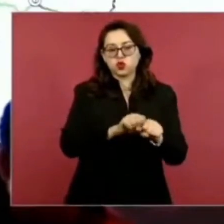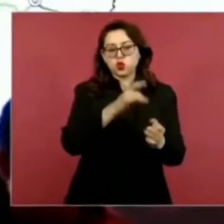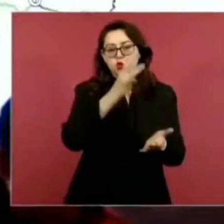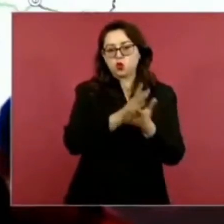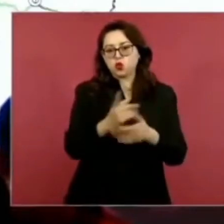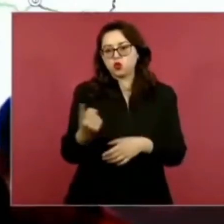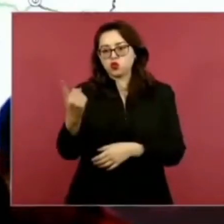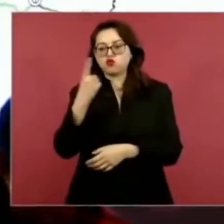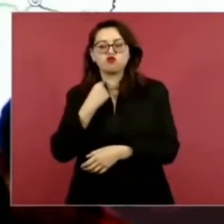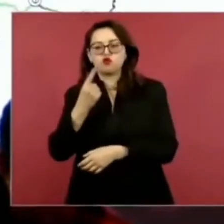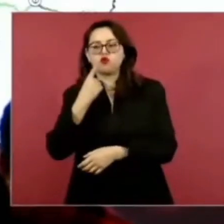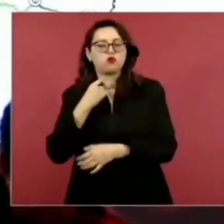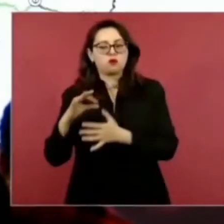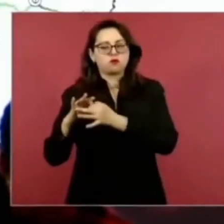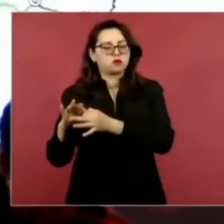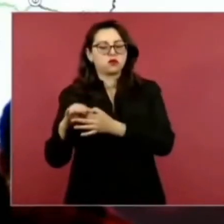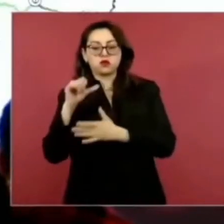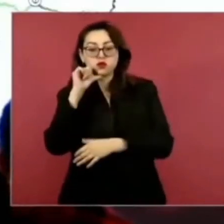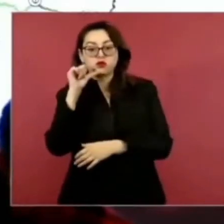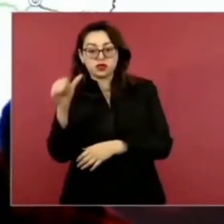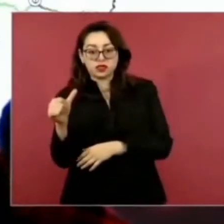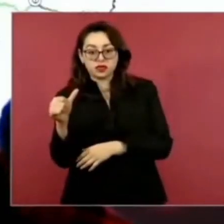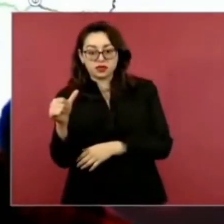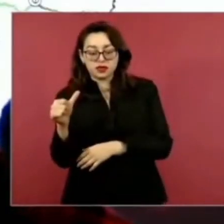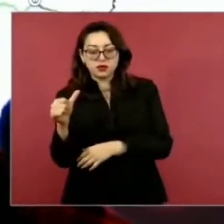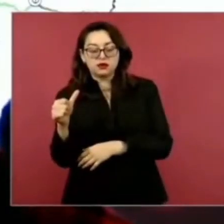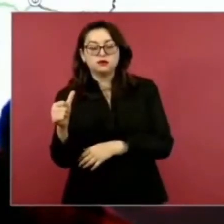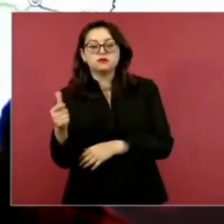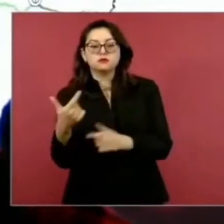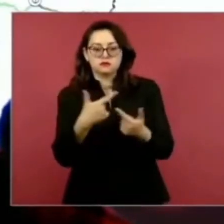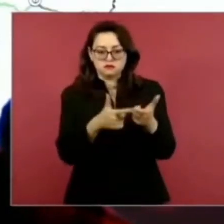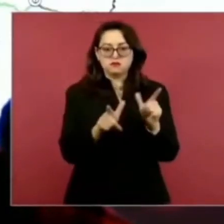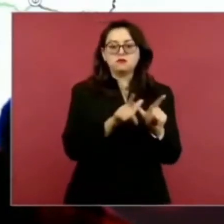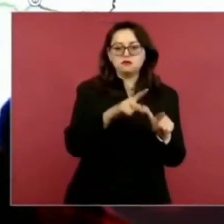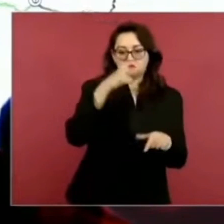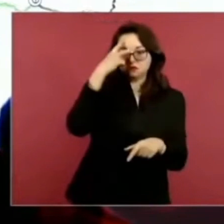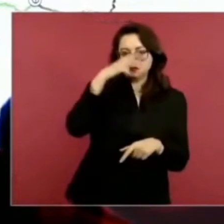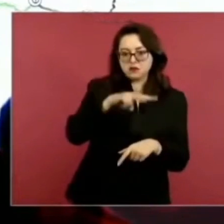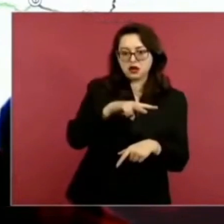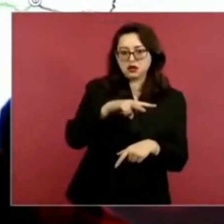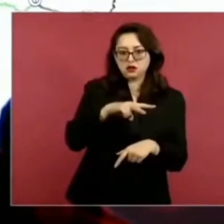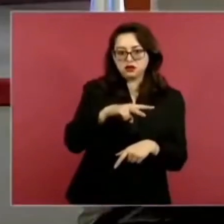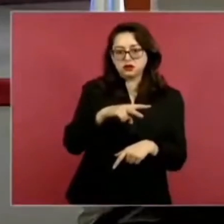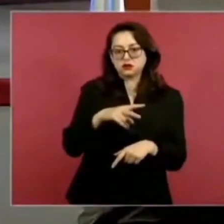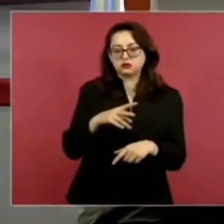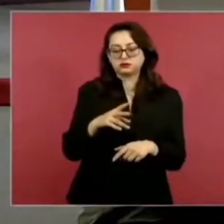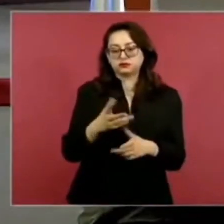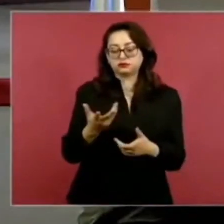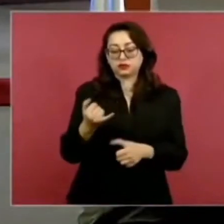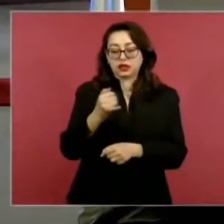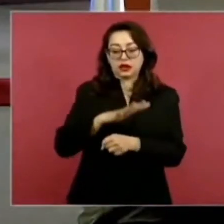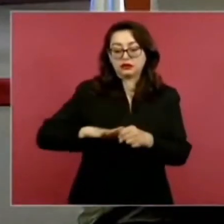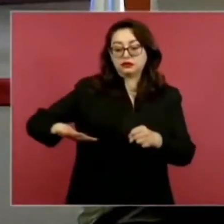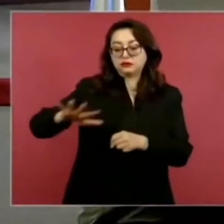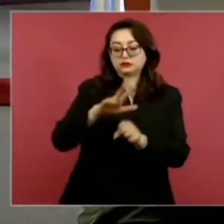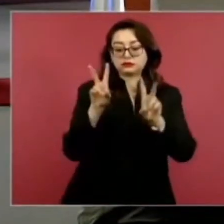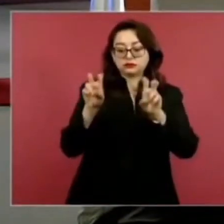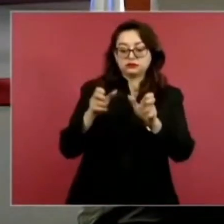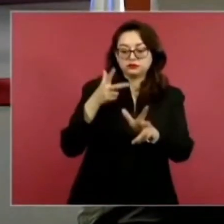ya aceptó el acuerdo del Istmo,